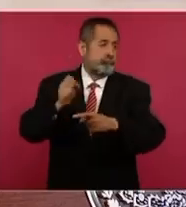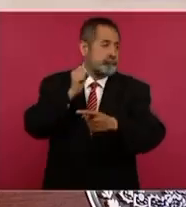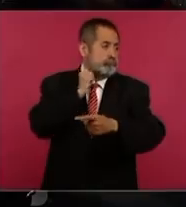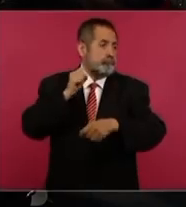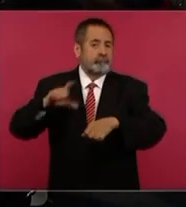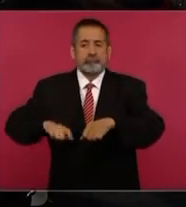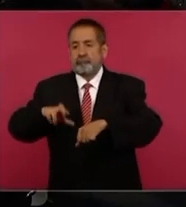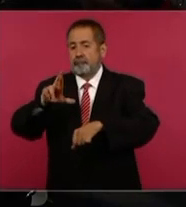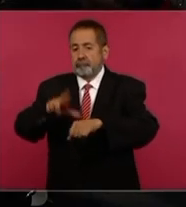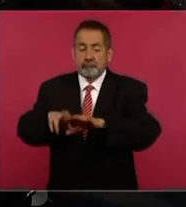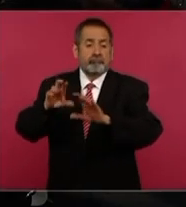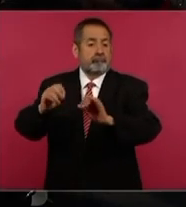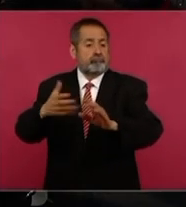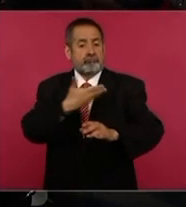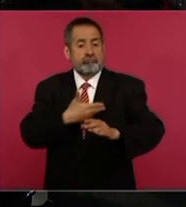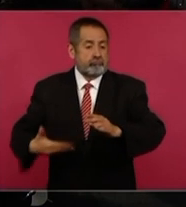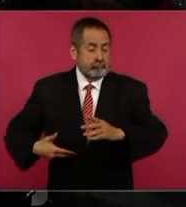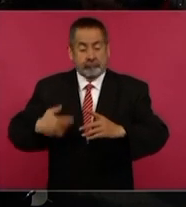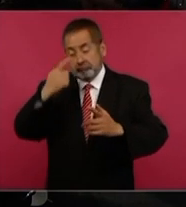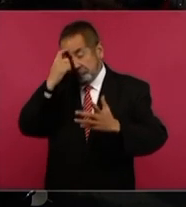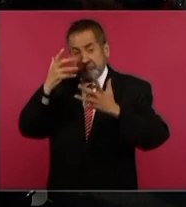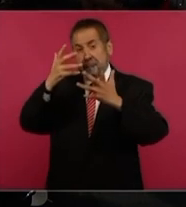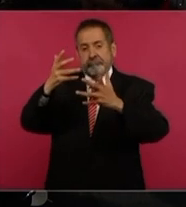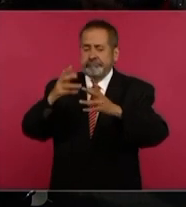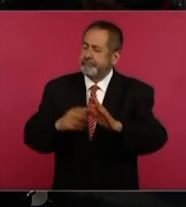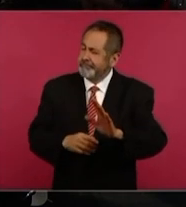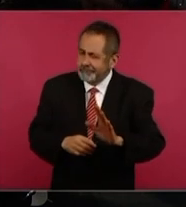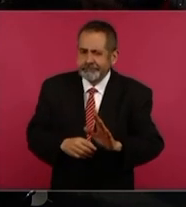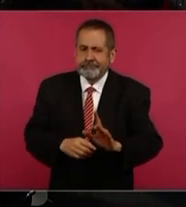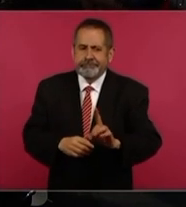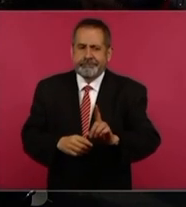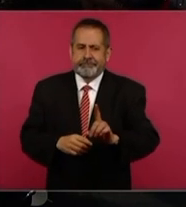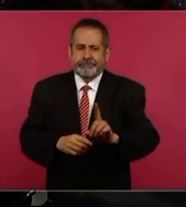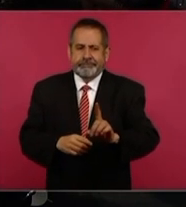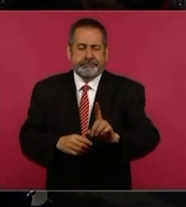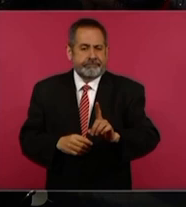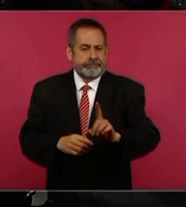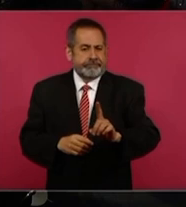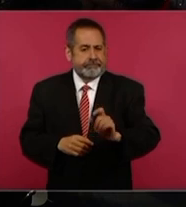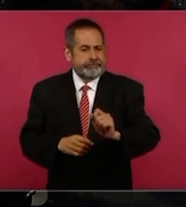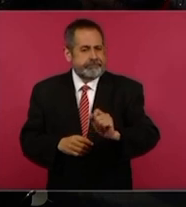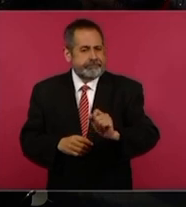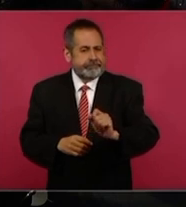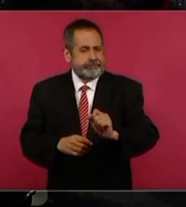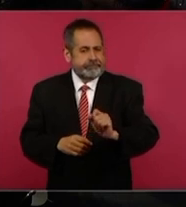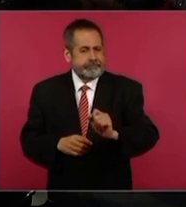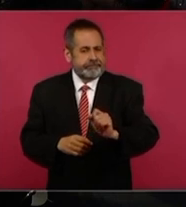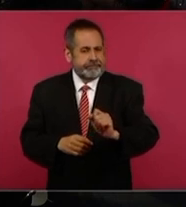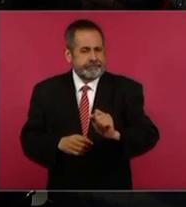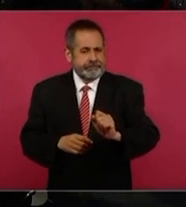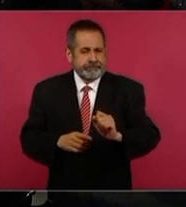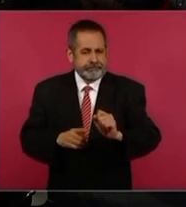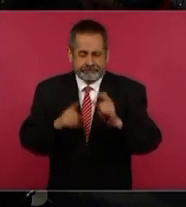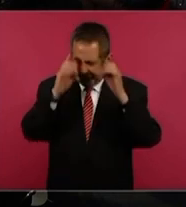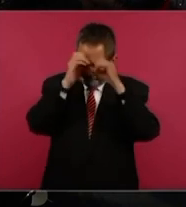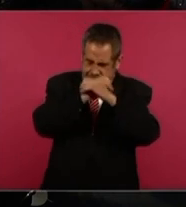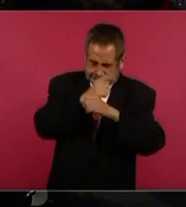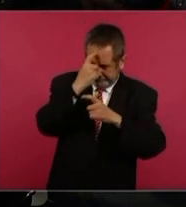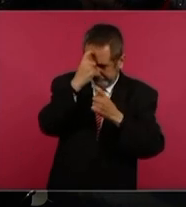gobernador, incluso presidente de la República, los omnubila,